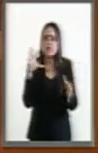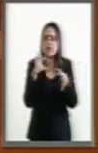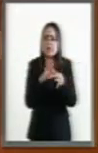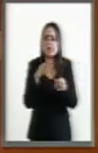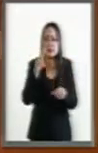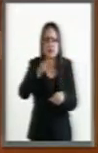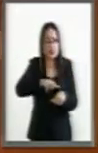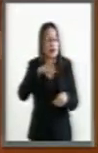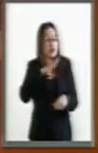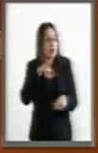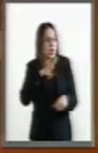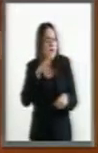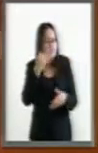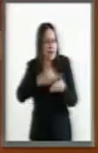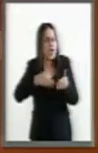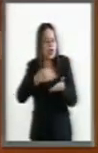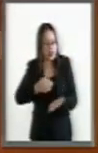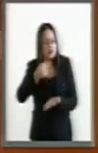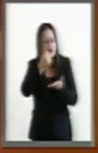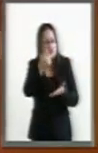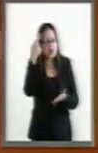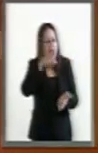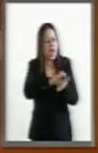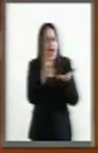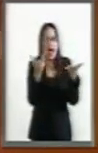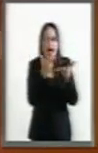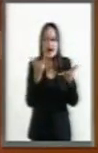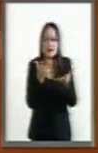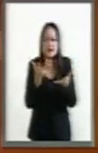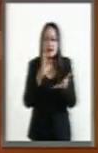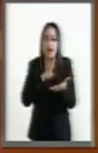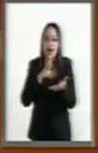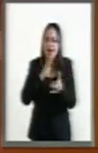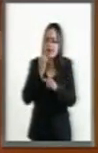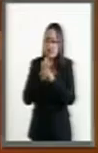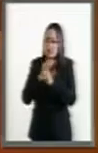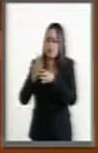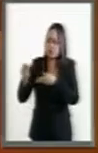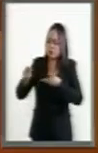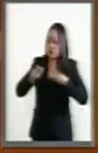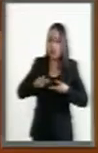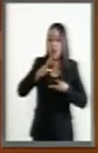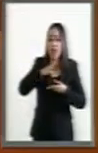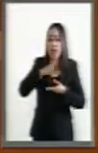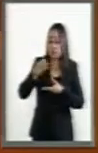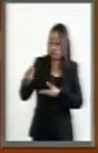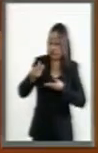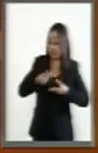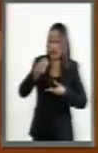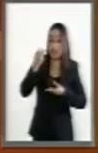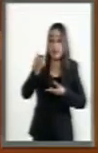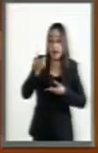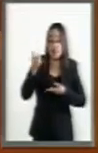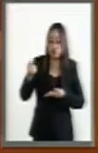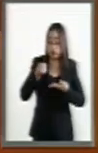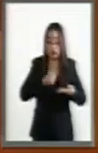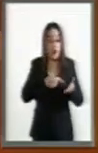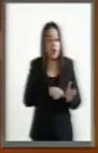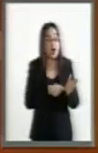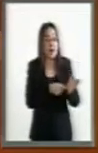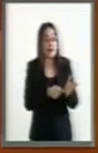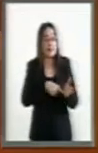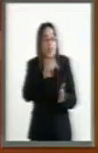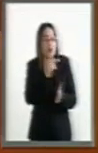necesidad de este tipo de inversión y aunque hay reportes de que se recibió dicho recurso, solo existe